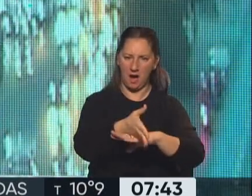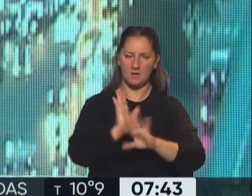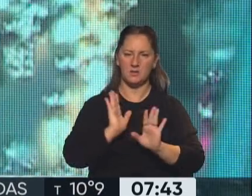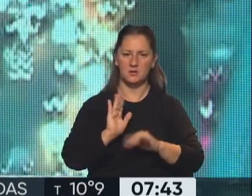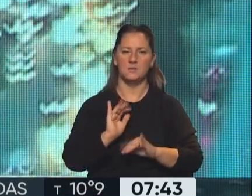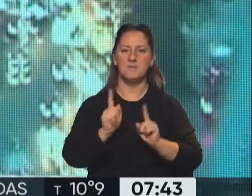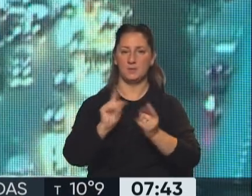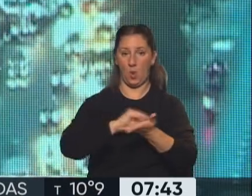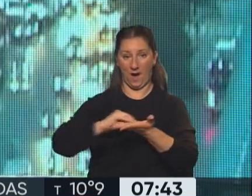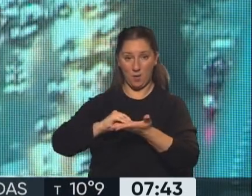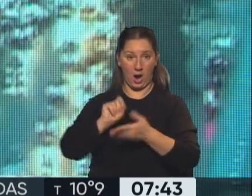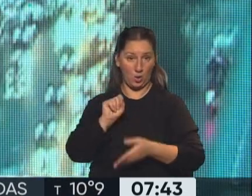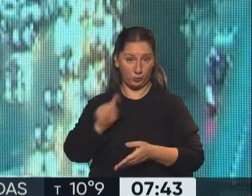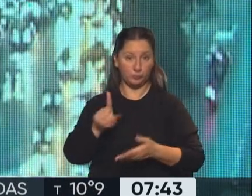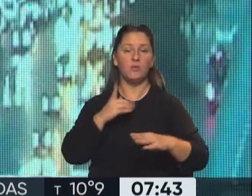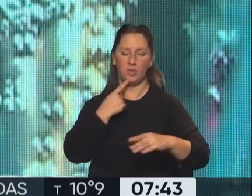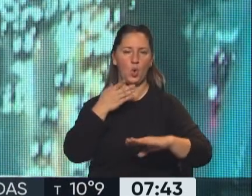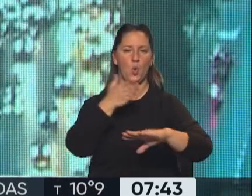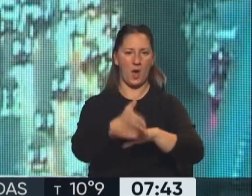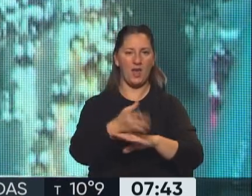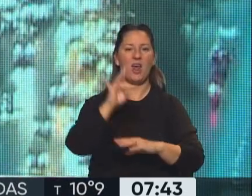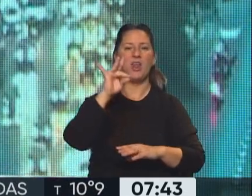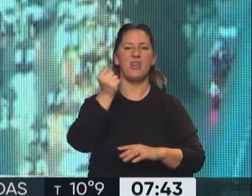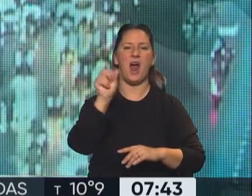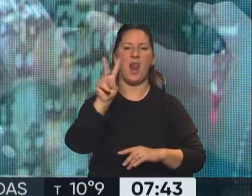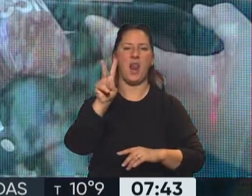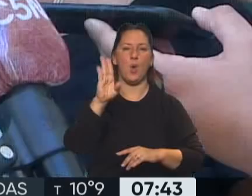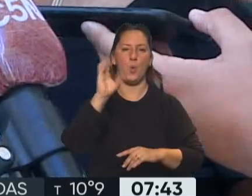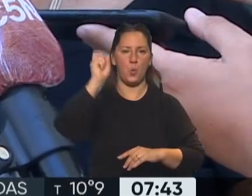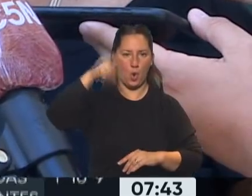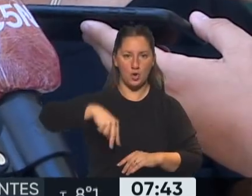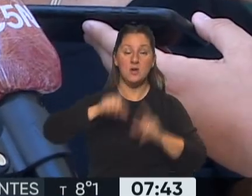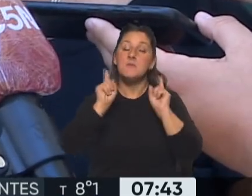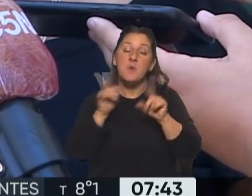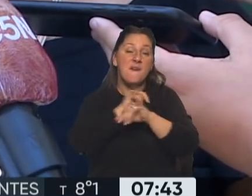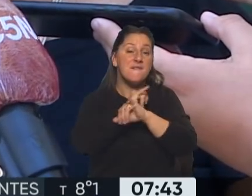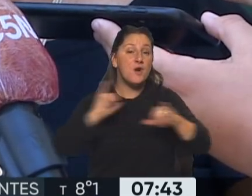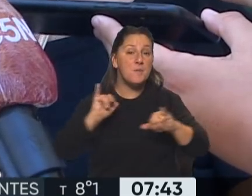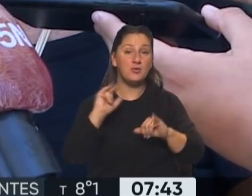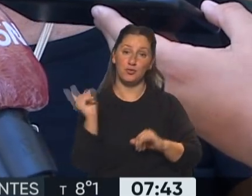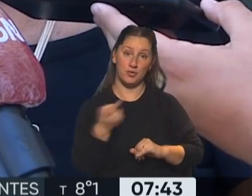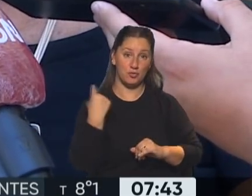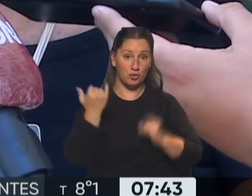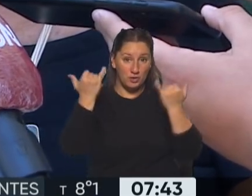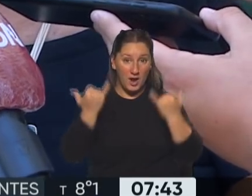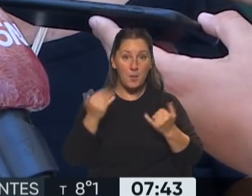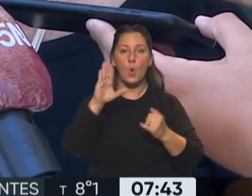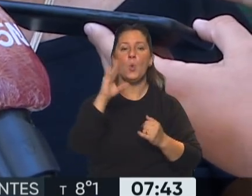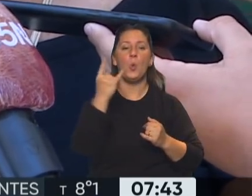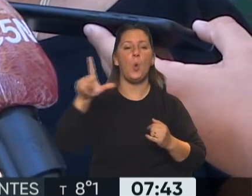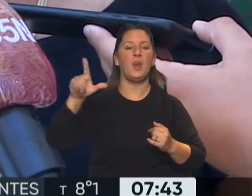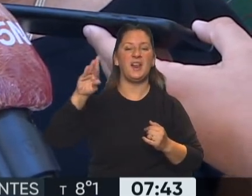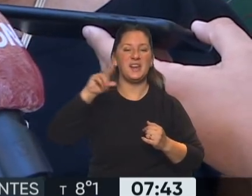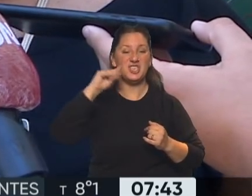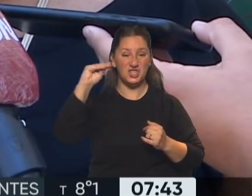así lo anunció su abogado en esta causa, que es Gregorio Dalbón. Según la información disponible, Patricia Bullrich